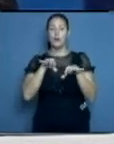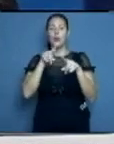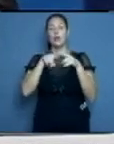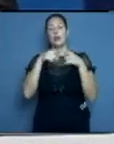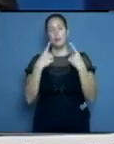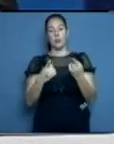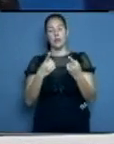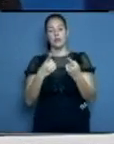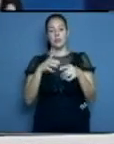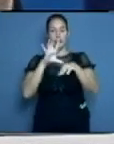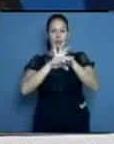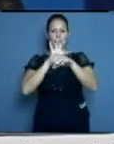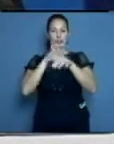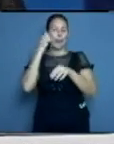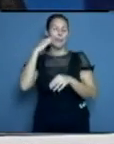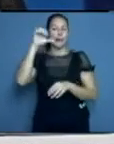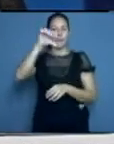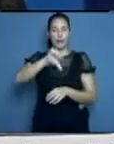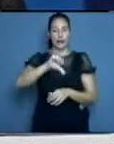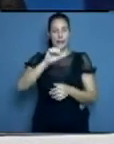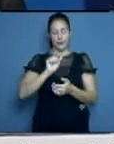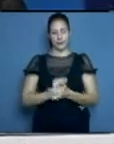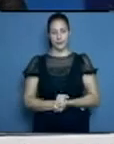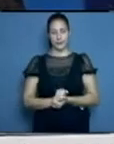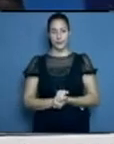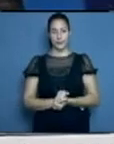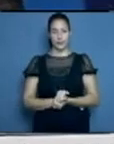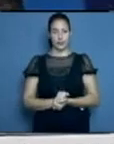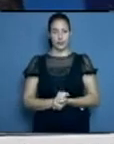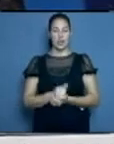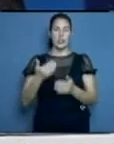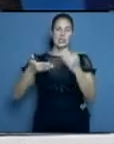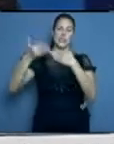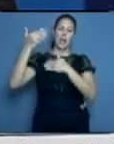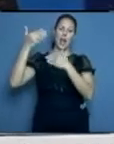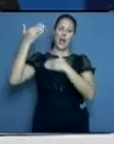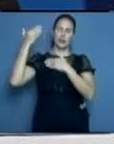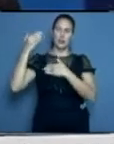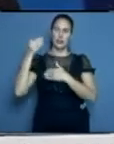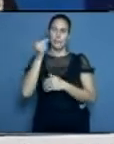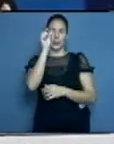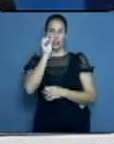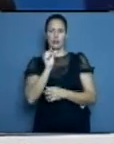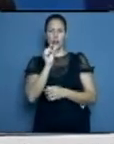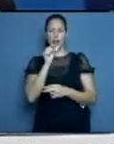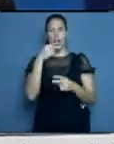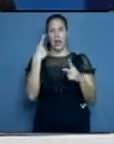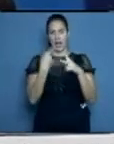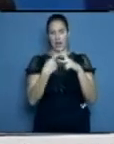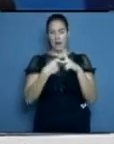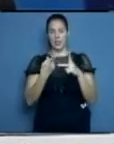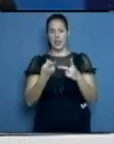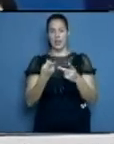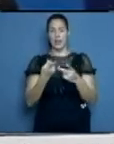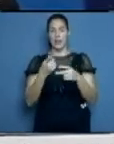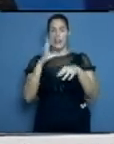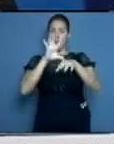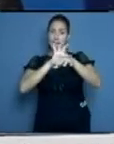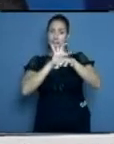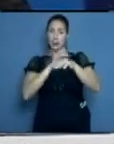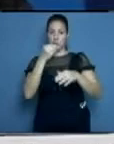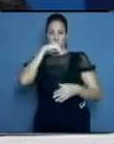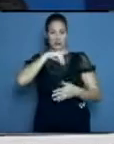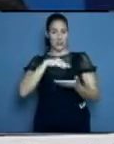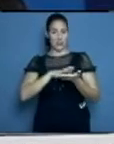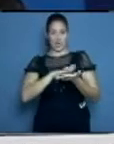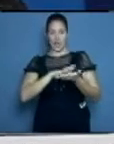epidemia en el país había un alto número de pacientes asintomáticos, ahora con la cepa delta, ese número es mucho